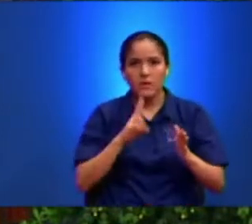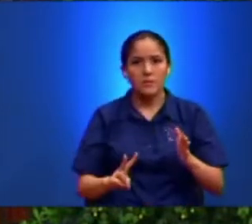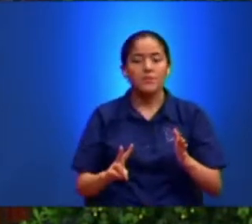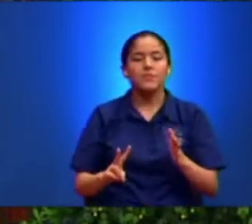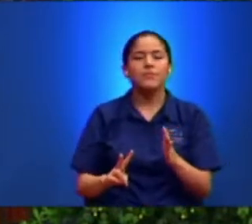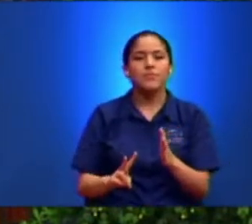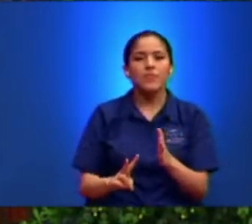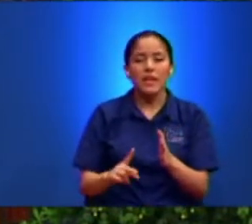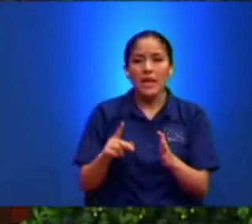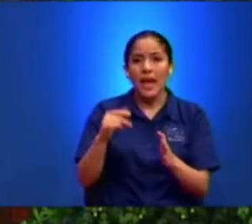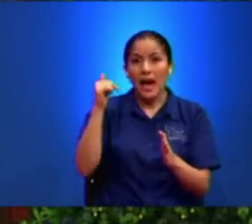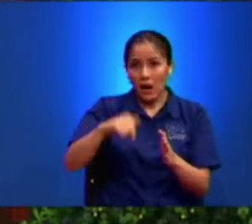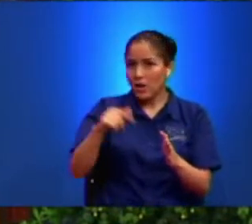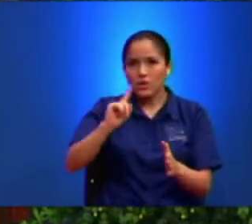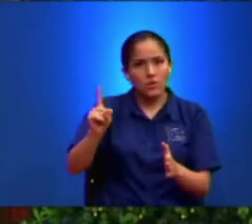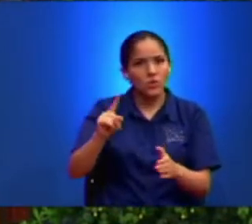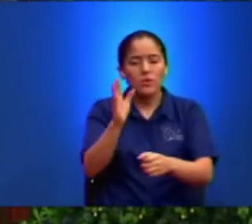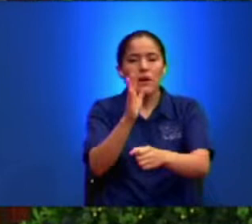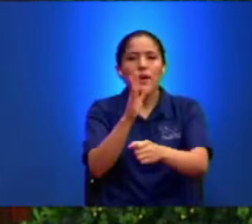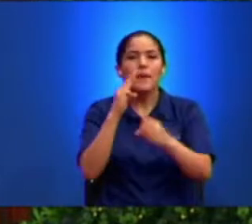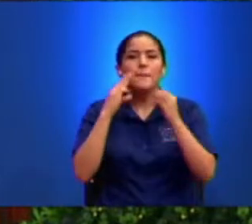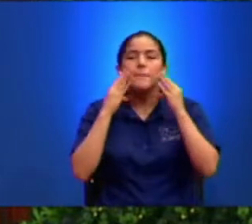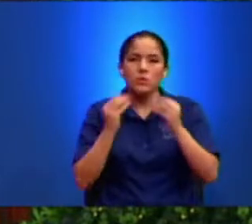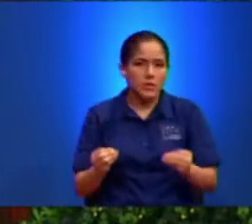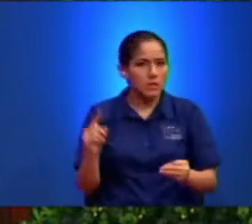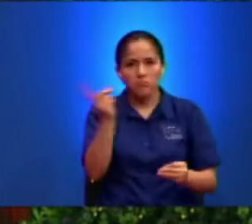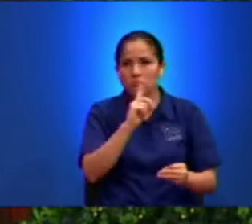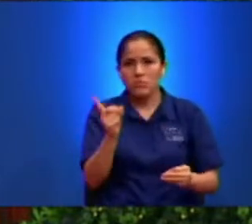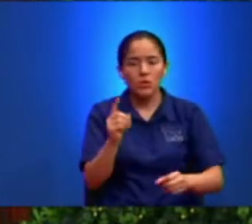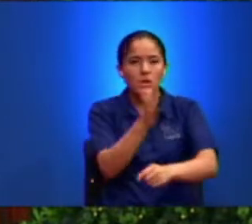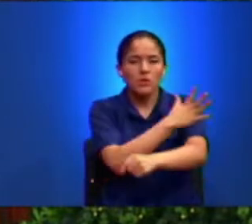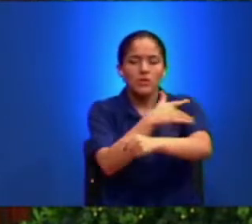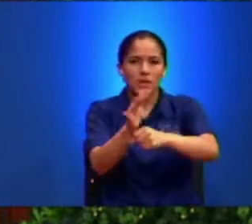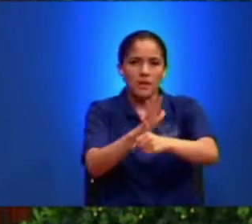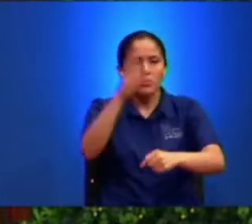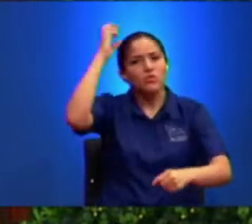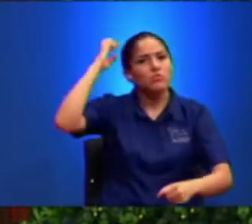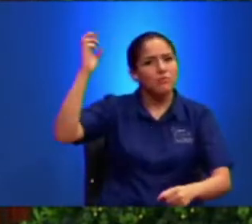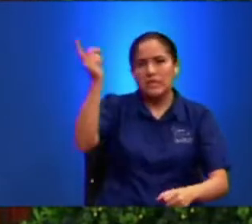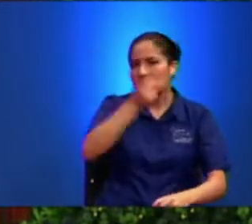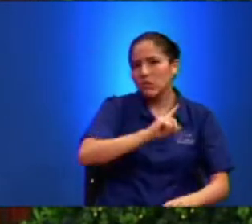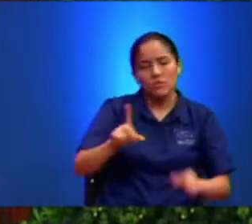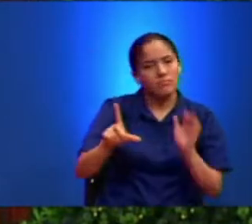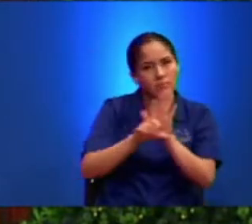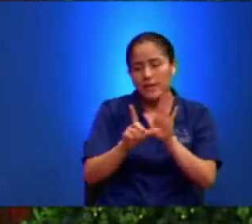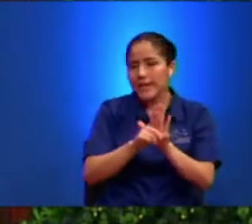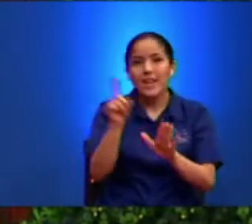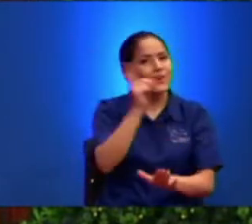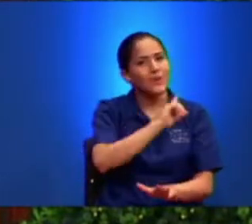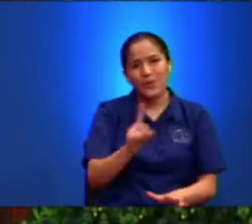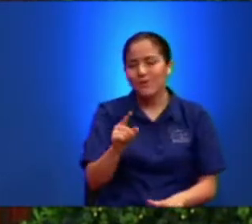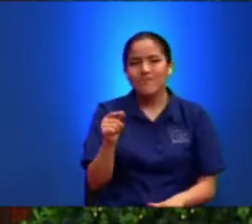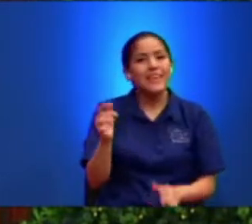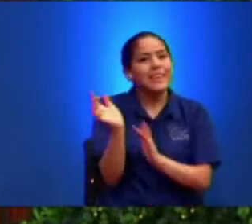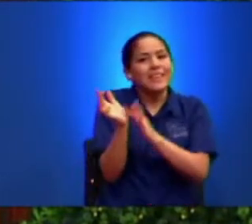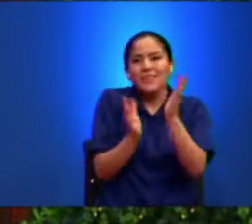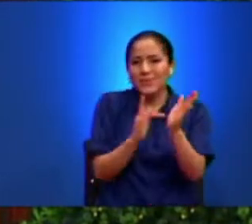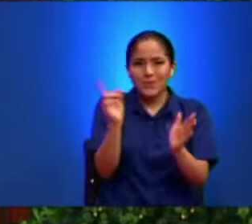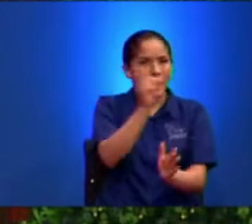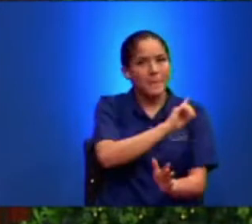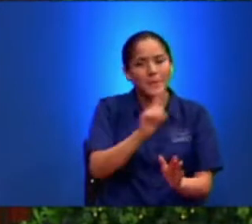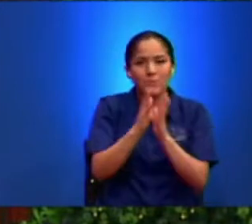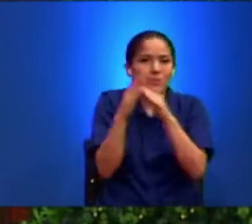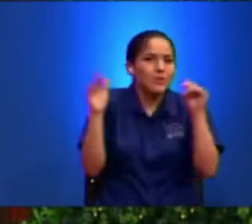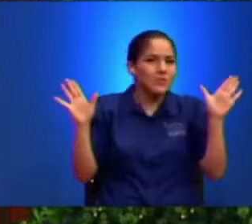Moisés Ya no es David Ya no es Asaf Ya no son los salmistas Ya no son Los profetas Ya no es Jesús Ya no son los